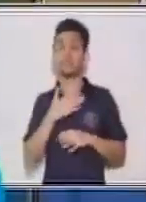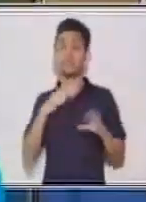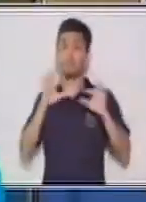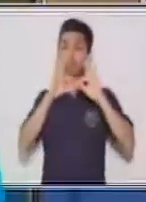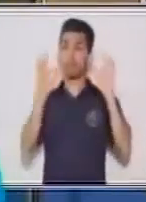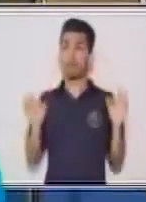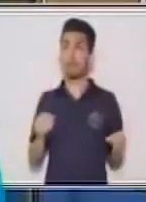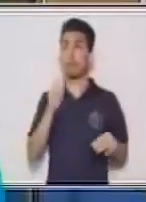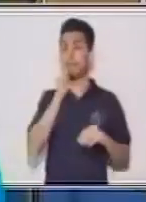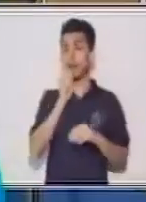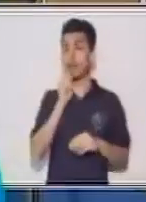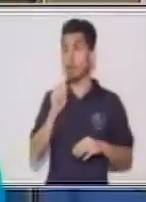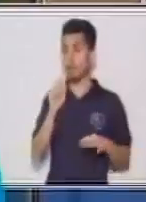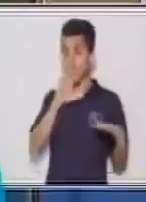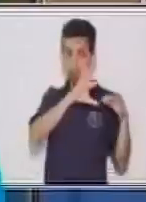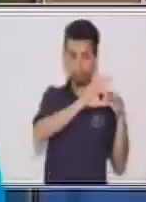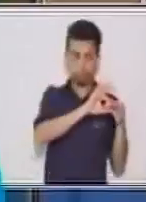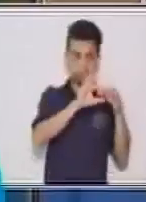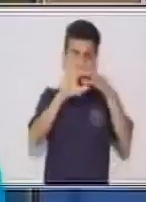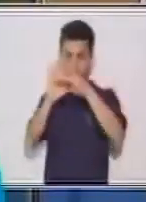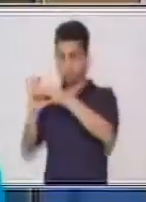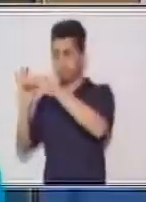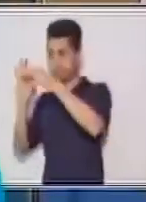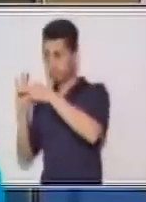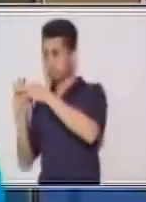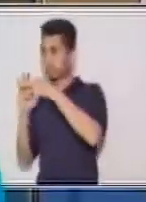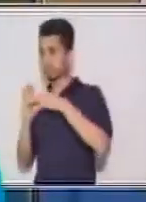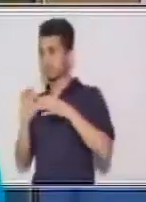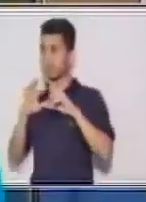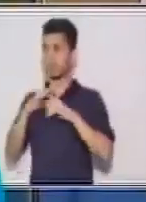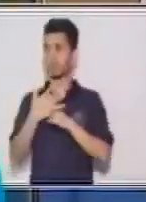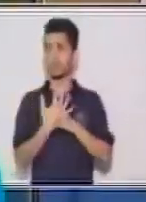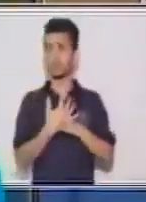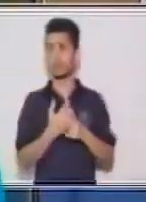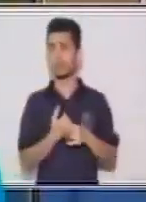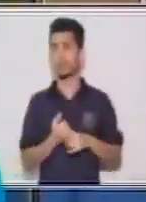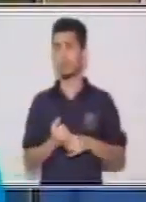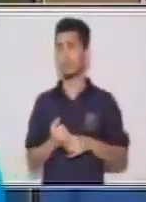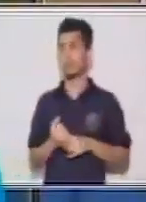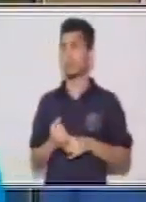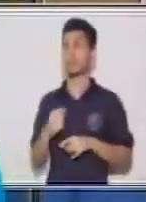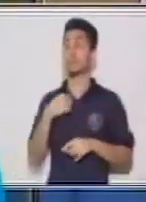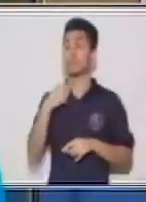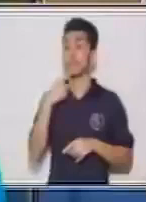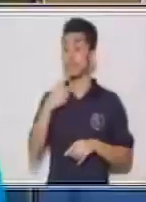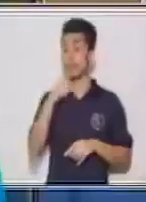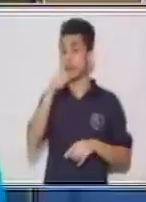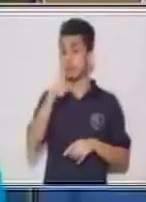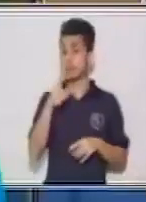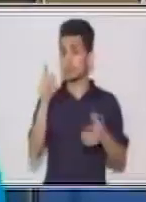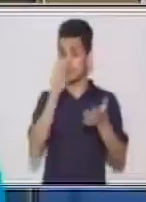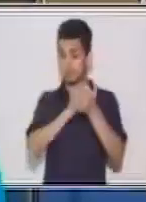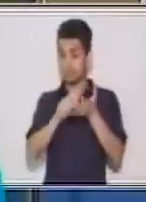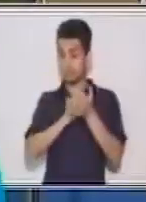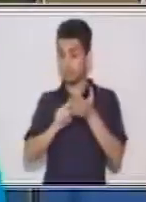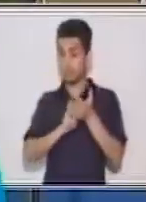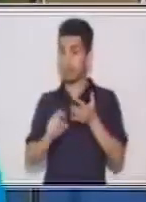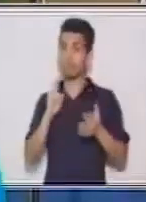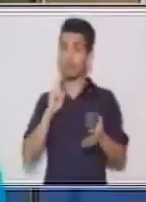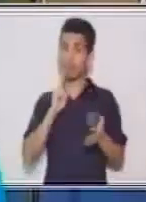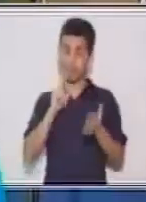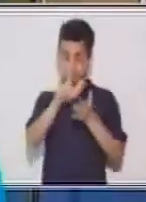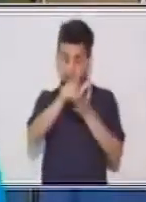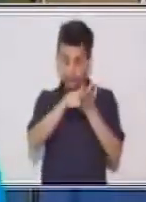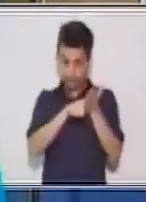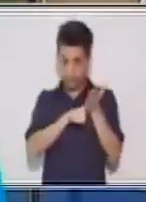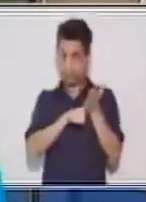mejor y cómo voy enlazando una situación con la otra. Entonces, esto te voy a dar una actividad. La primera es poder hacer una lista